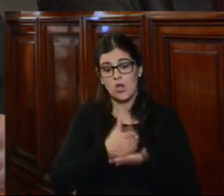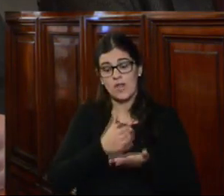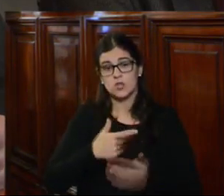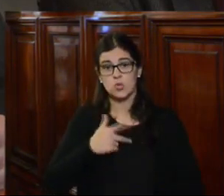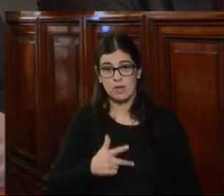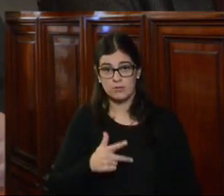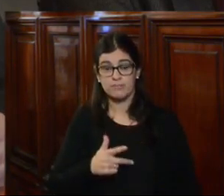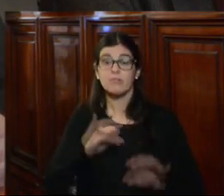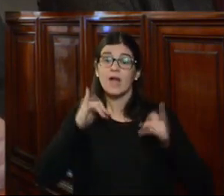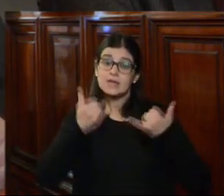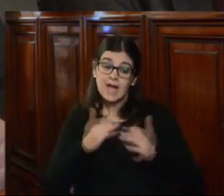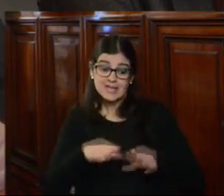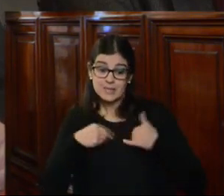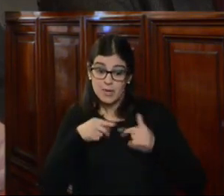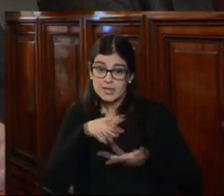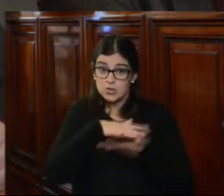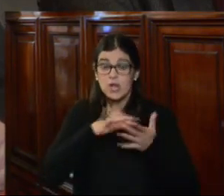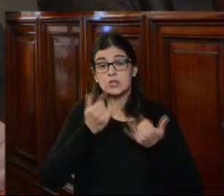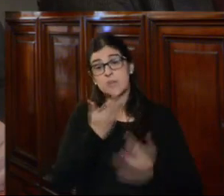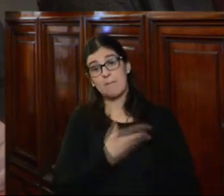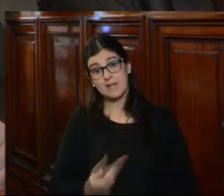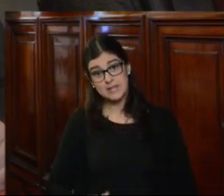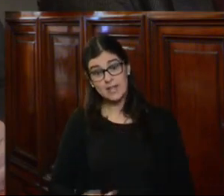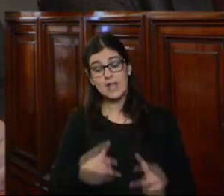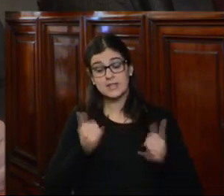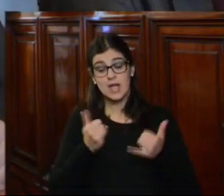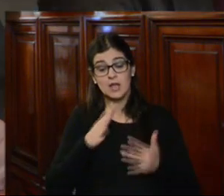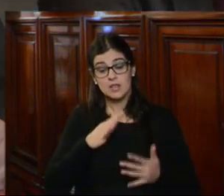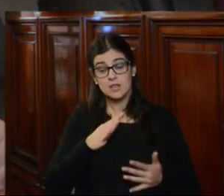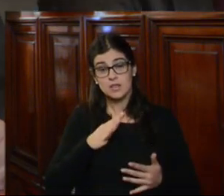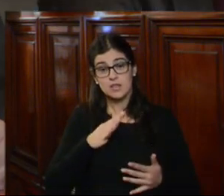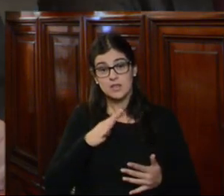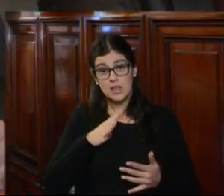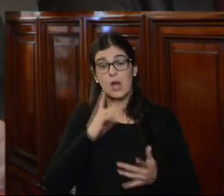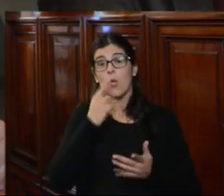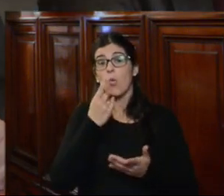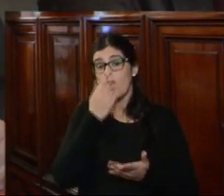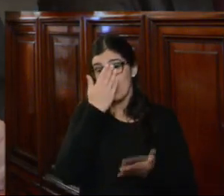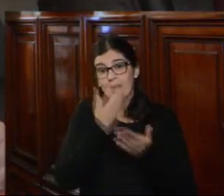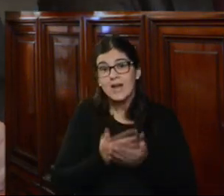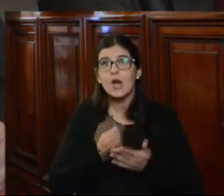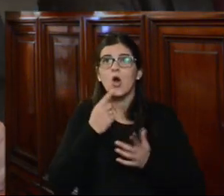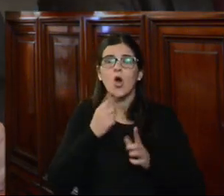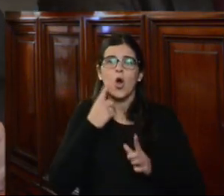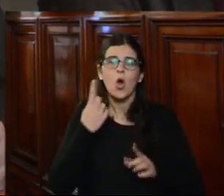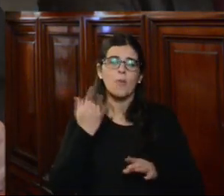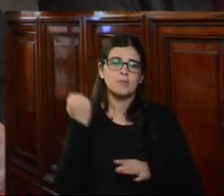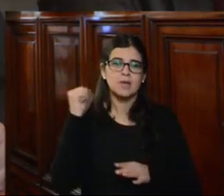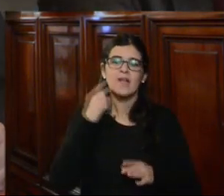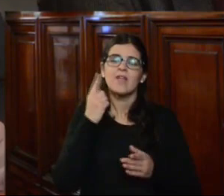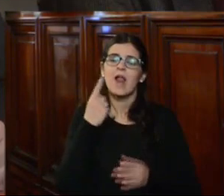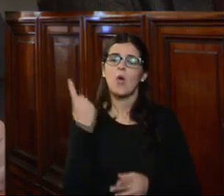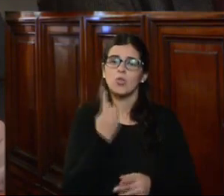humanos. Si aceptáramos eso, señor Presidente, estaríamos frente a una gravísima lesión de la